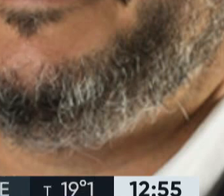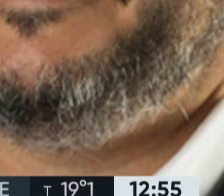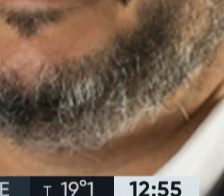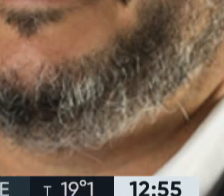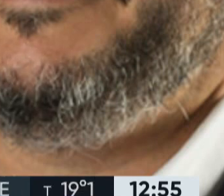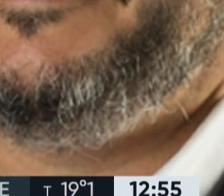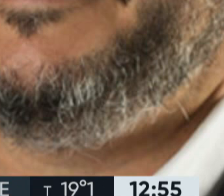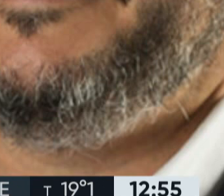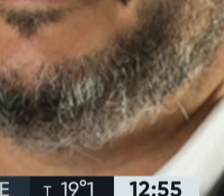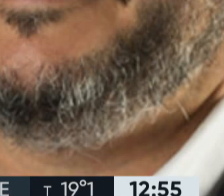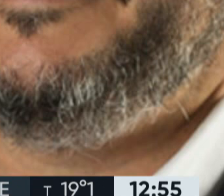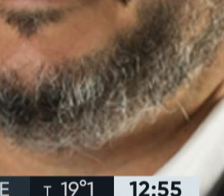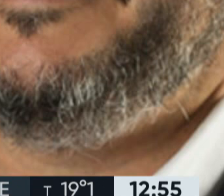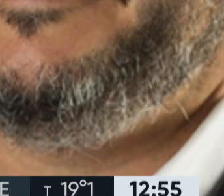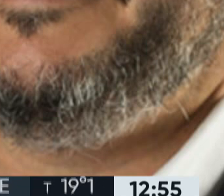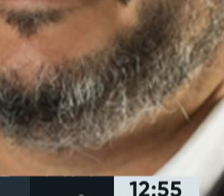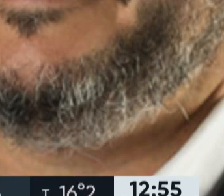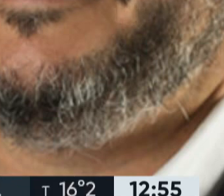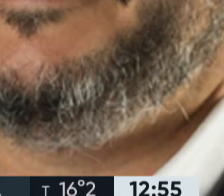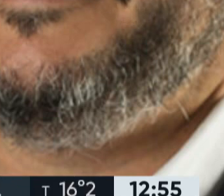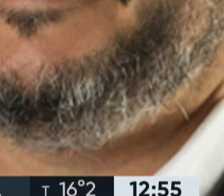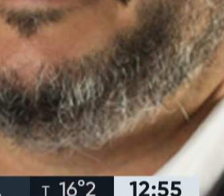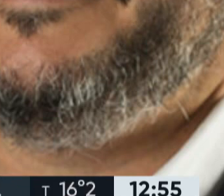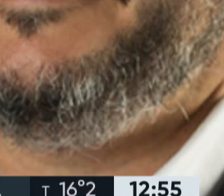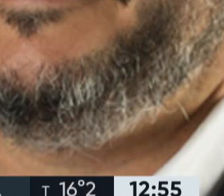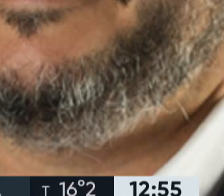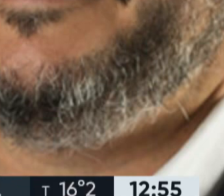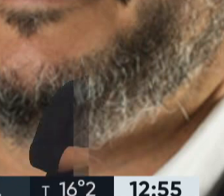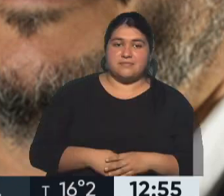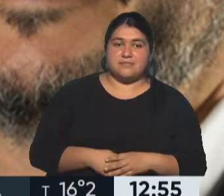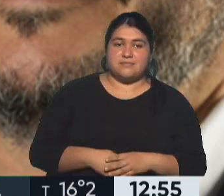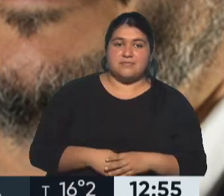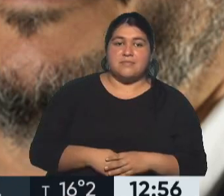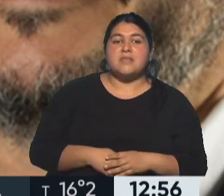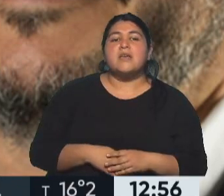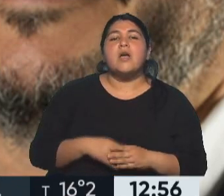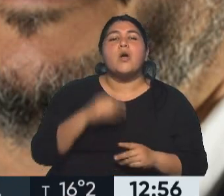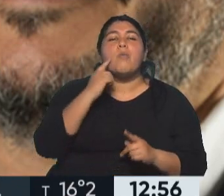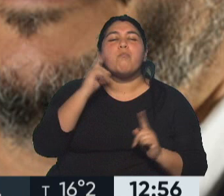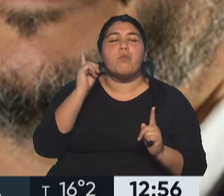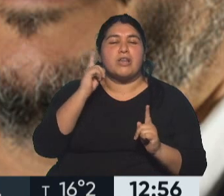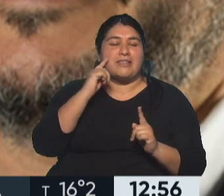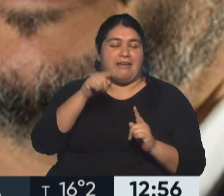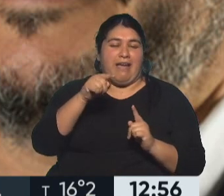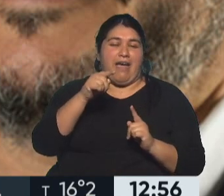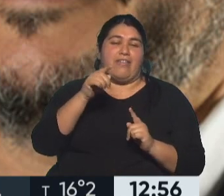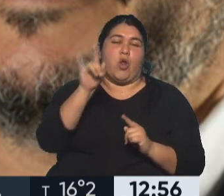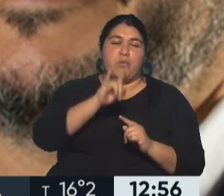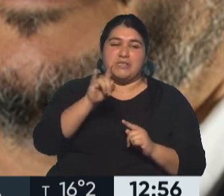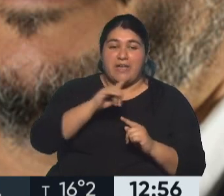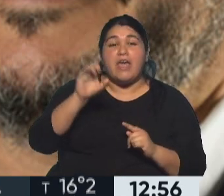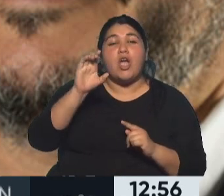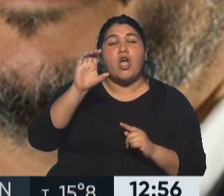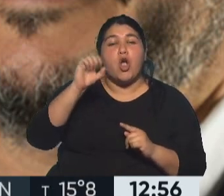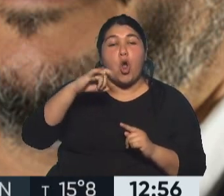económico. Es profesor de ciencias políticas de la cátedra Frank Kellogg. Doctorado en política comparada por la Universidad de Columbia. Publicó,